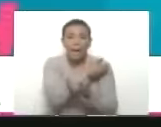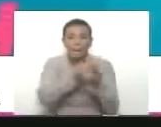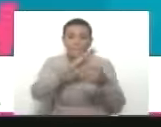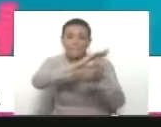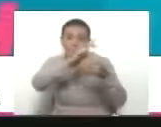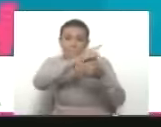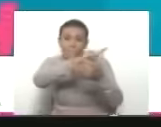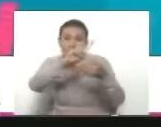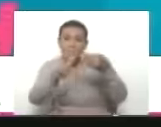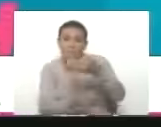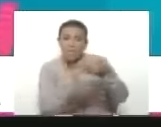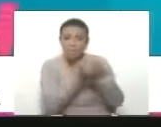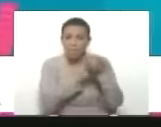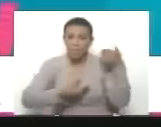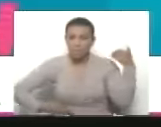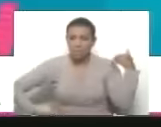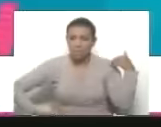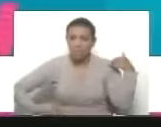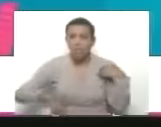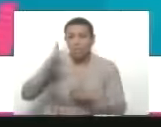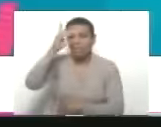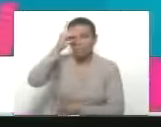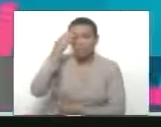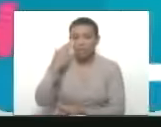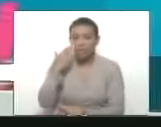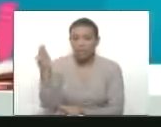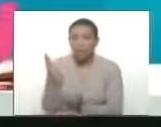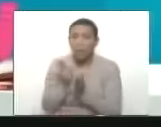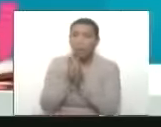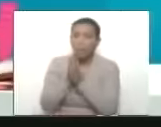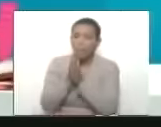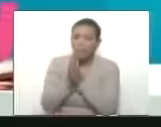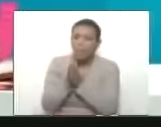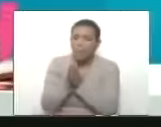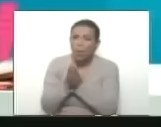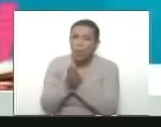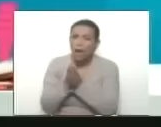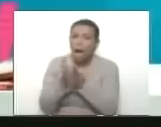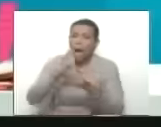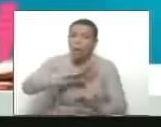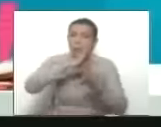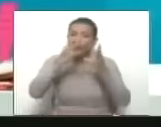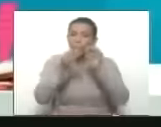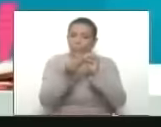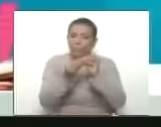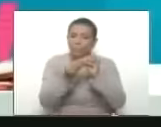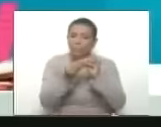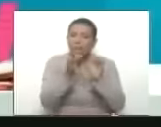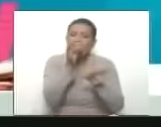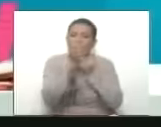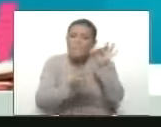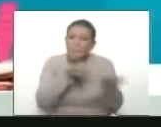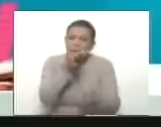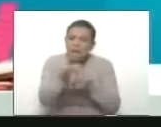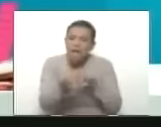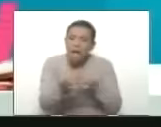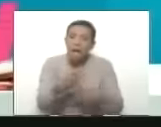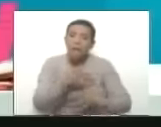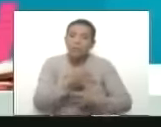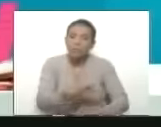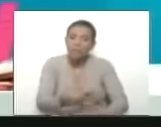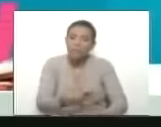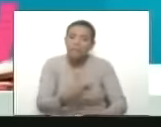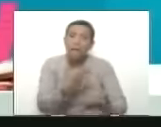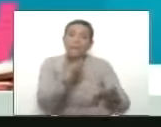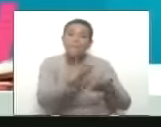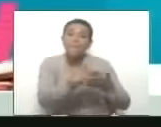ejecutiva del CIS nos pudiera hacer una síntesis del conjunto de iniciativas que